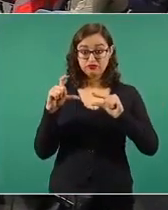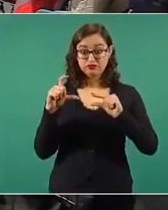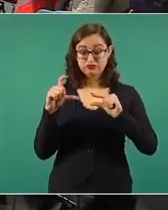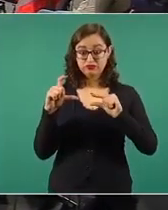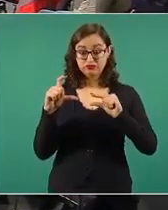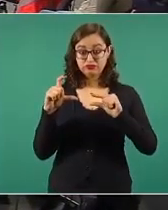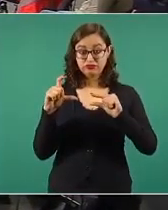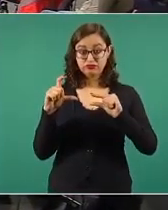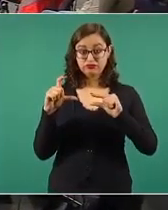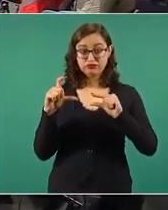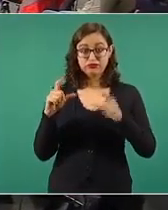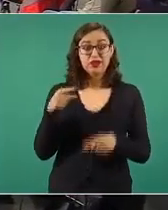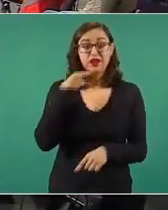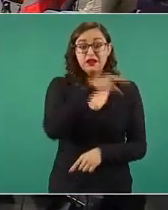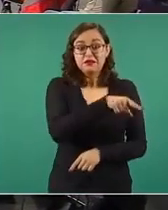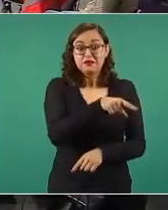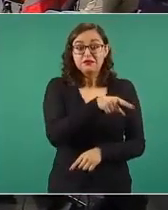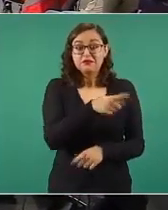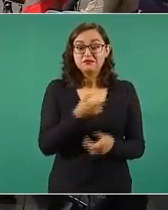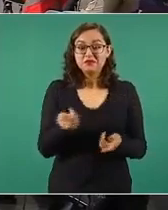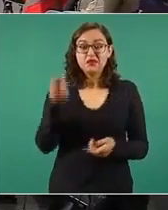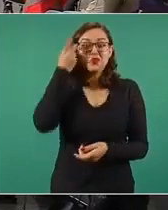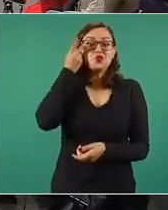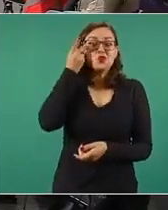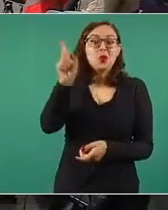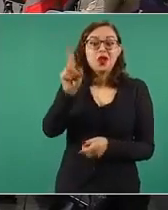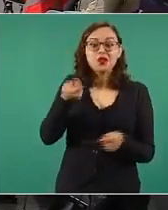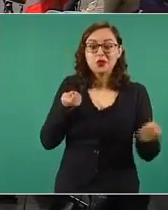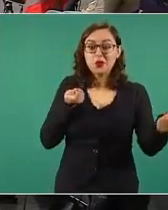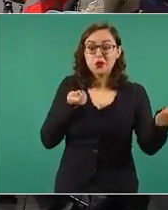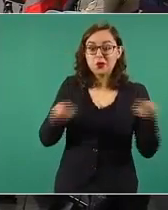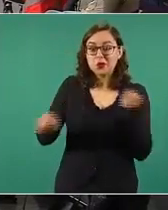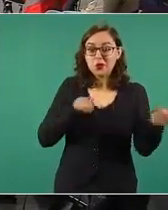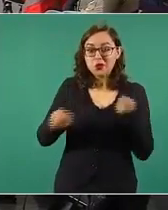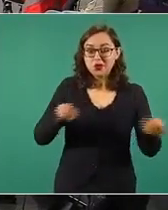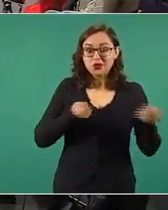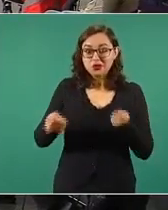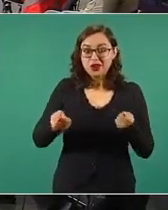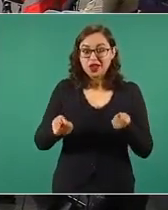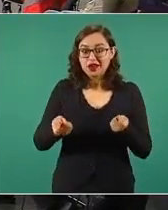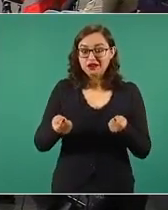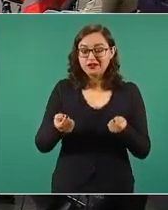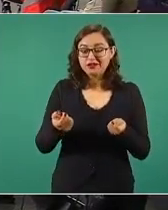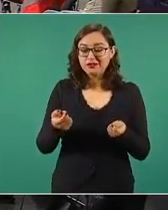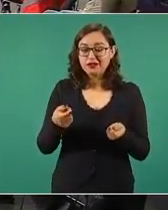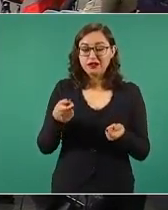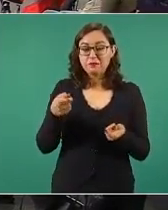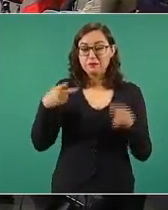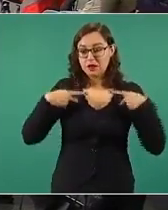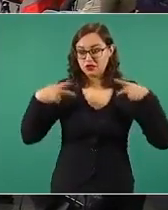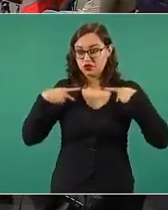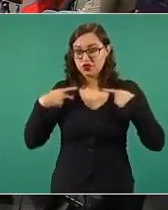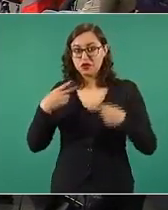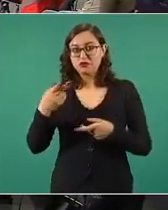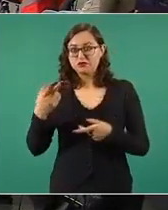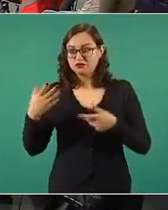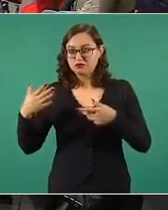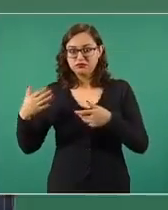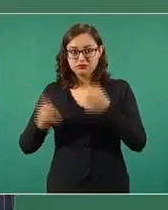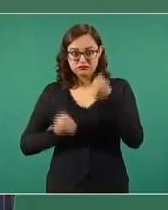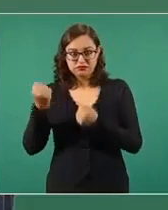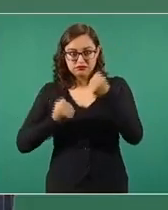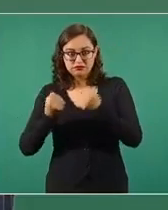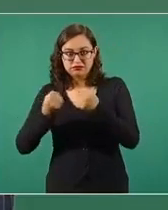Para pagar el muchos años. Y con eso pagan el crédito. Sí, sí. Entonces, una obra que